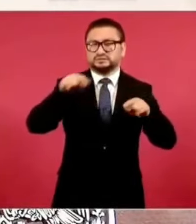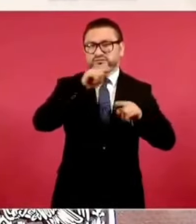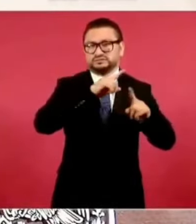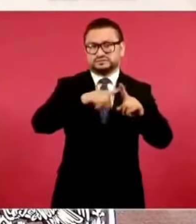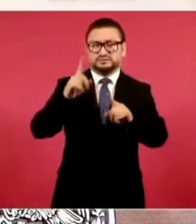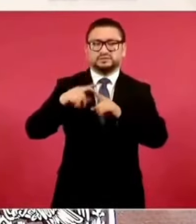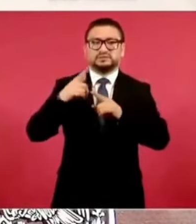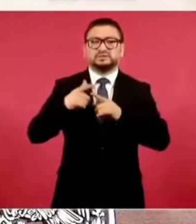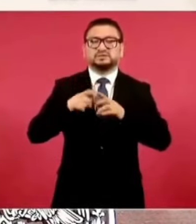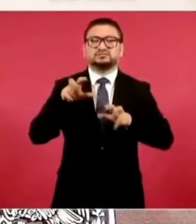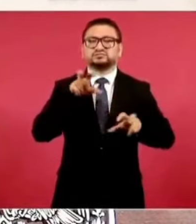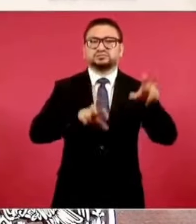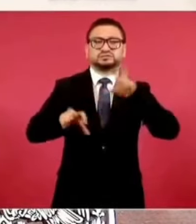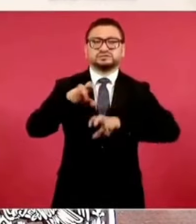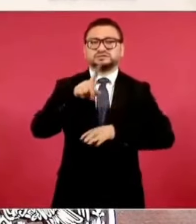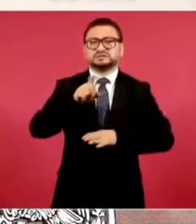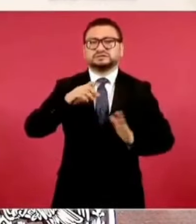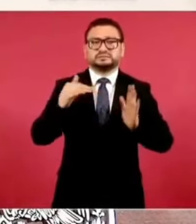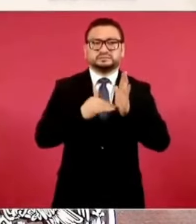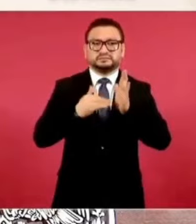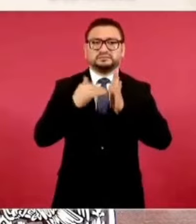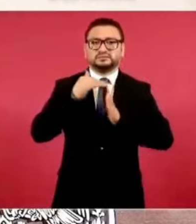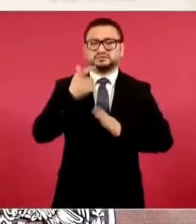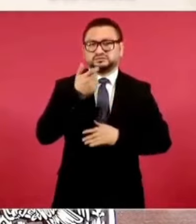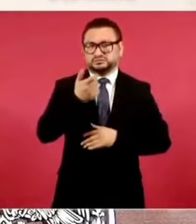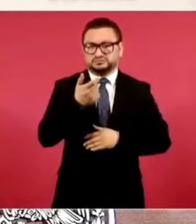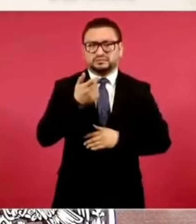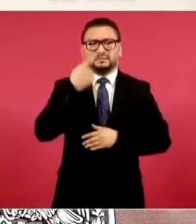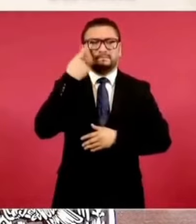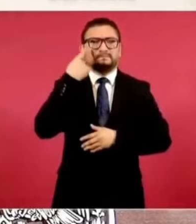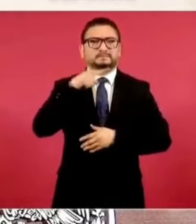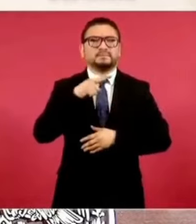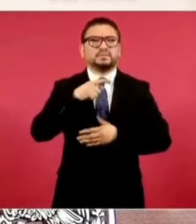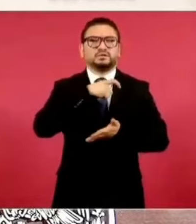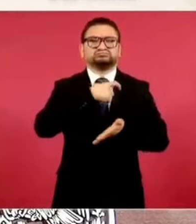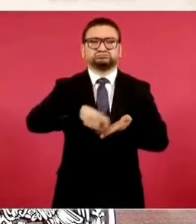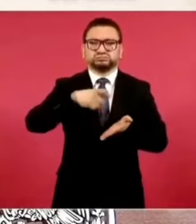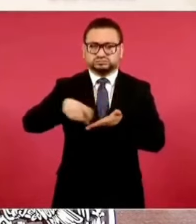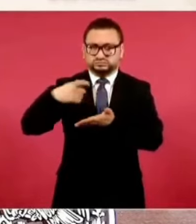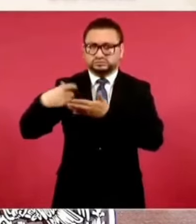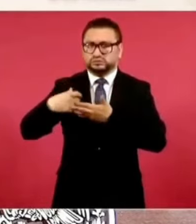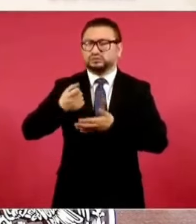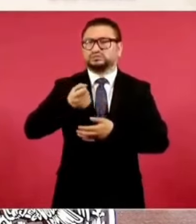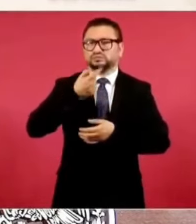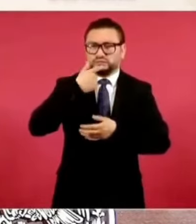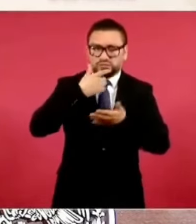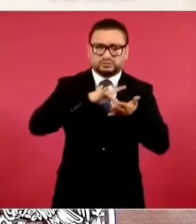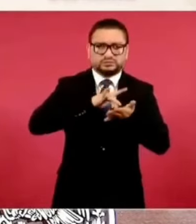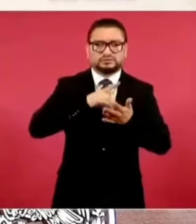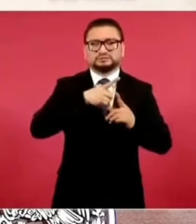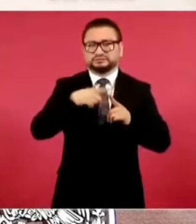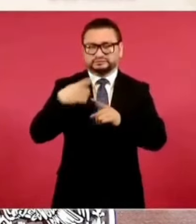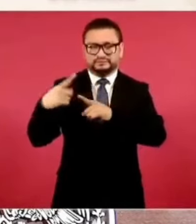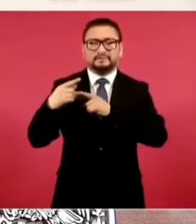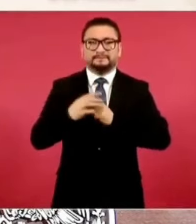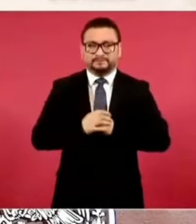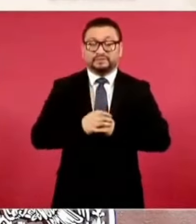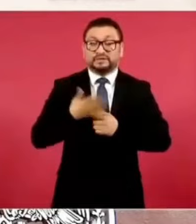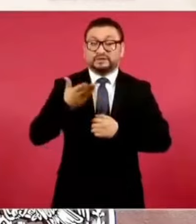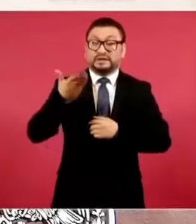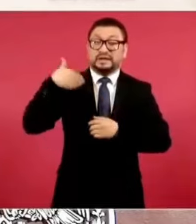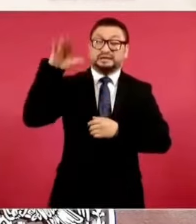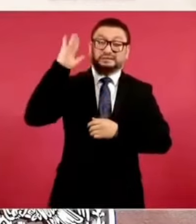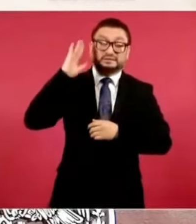invierten cerca de 100 mil billones de pesos para la adquisición de medicamentos. En los gobiernos